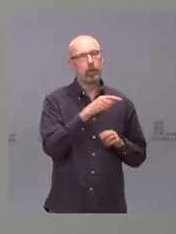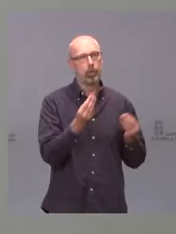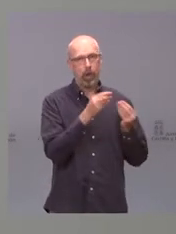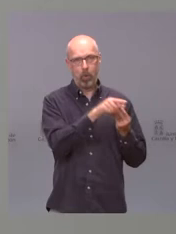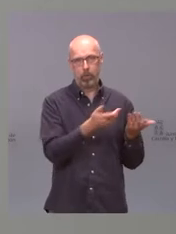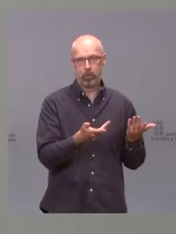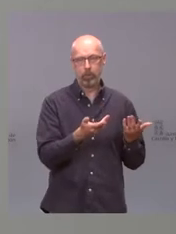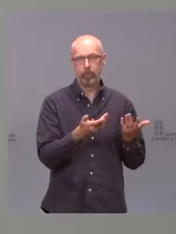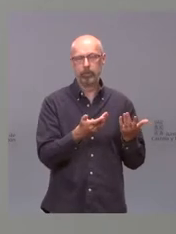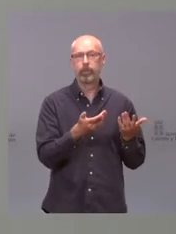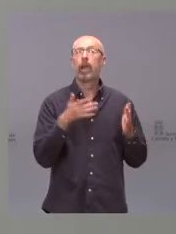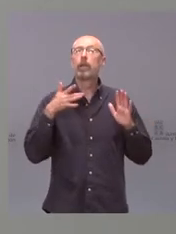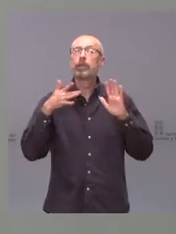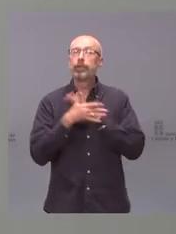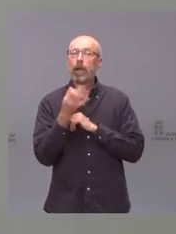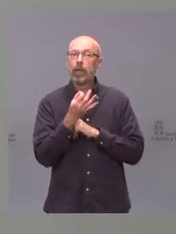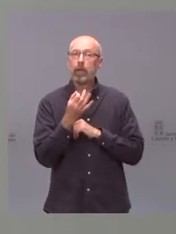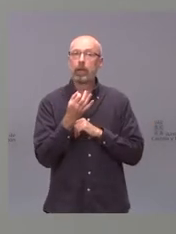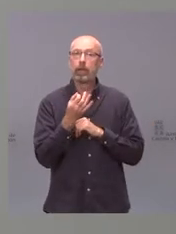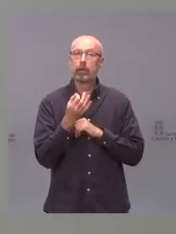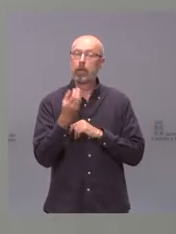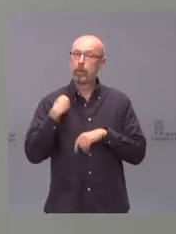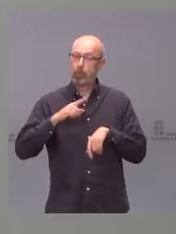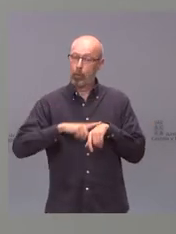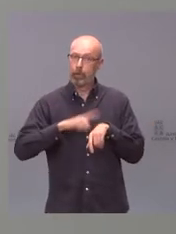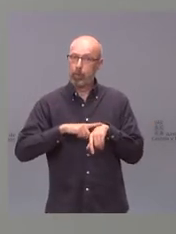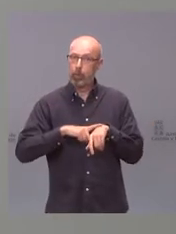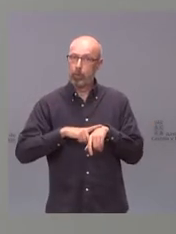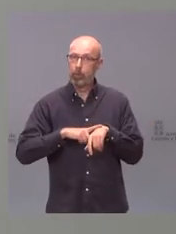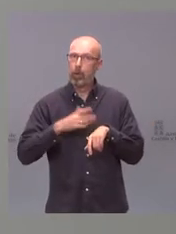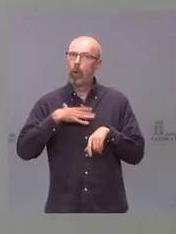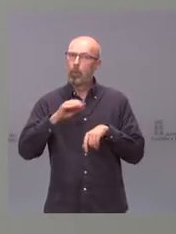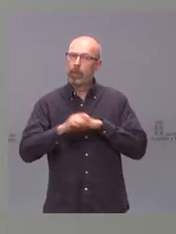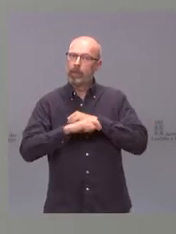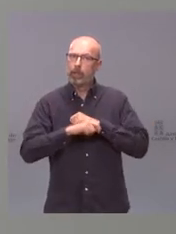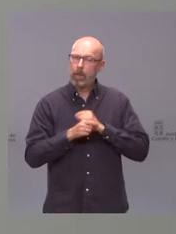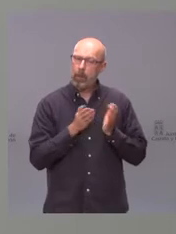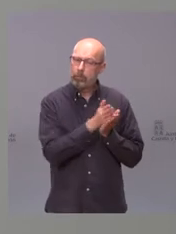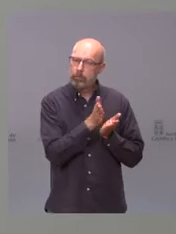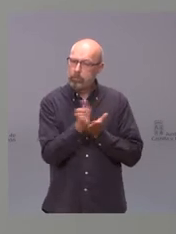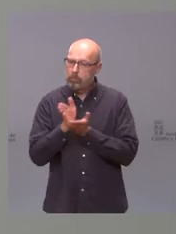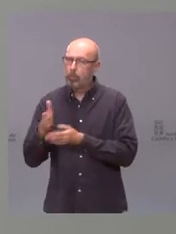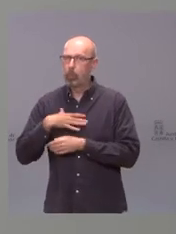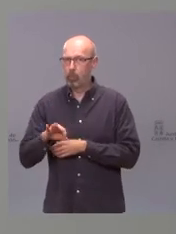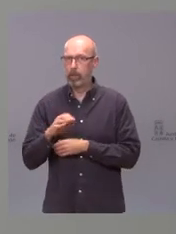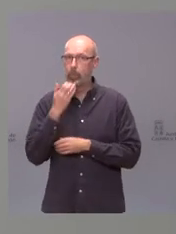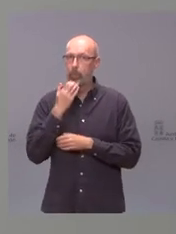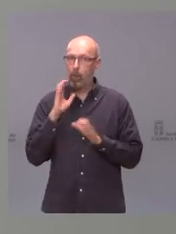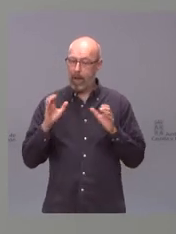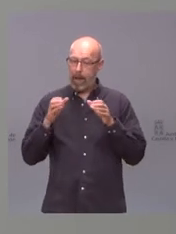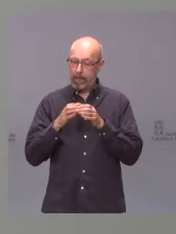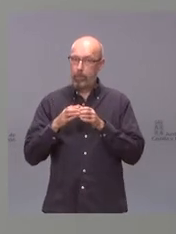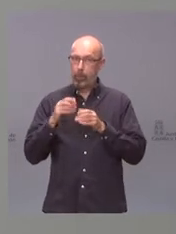marcha. Pero eso no quiere decir que no se hagan al mismo tiempo varias estrategias, desde los equipos de vacunación que se